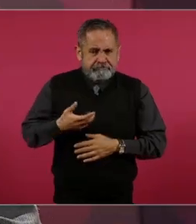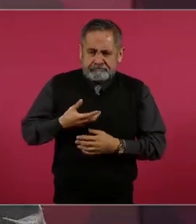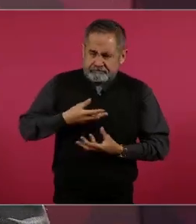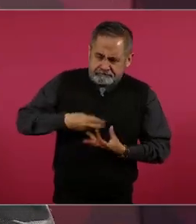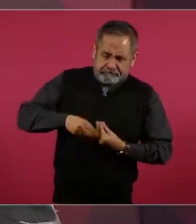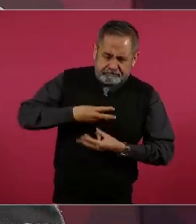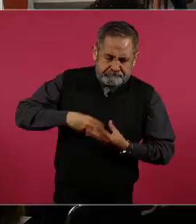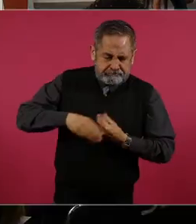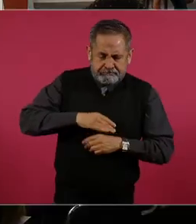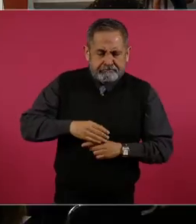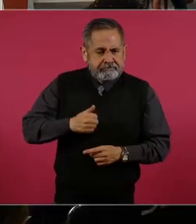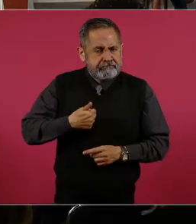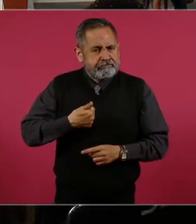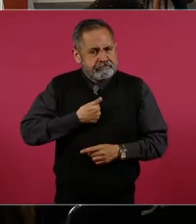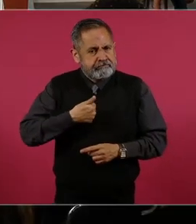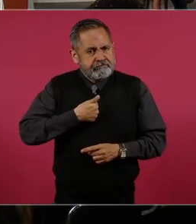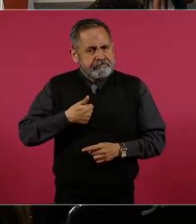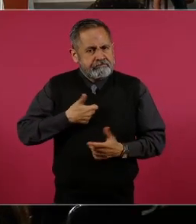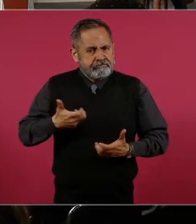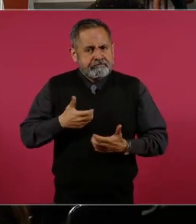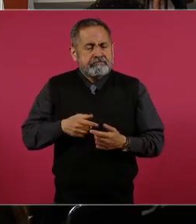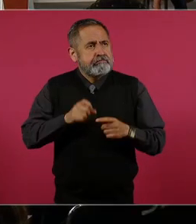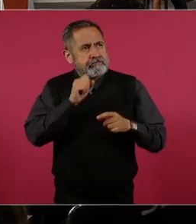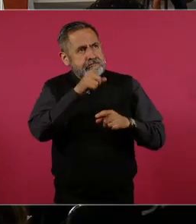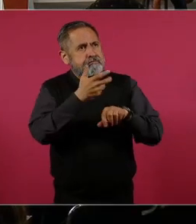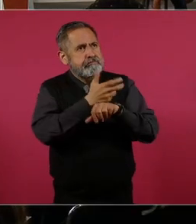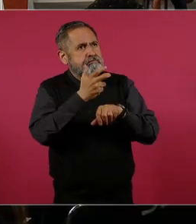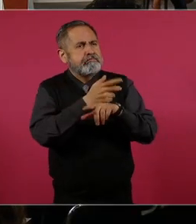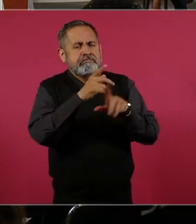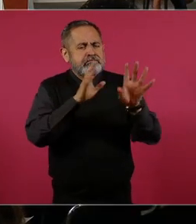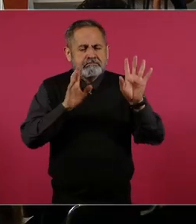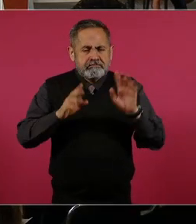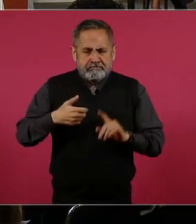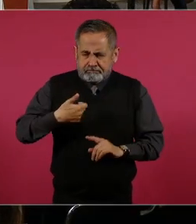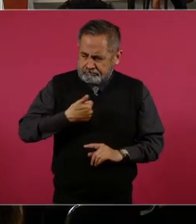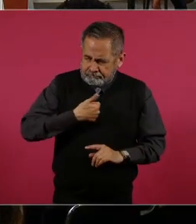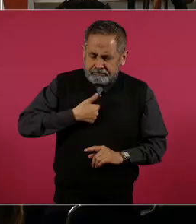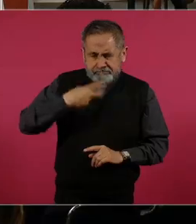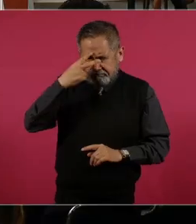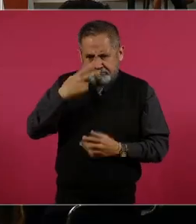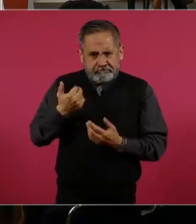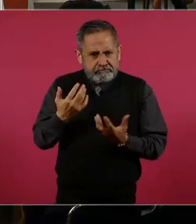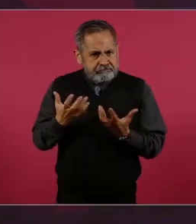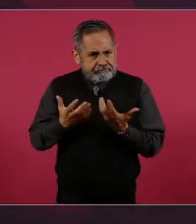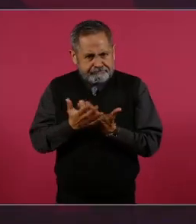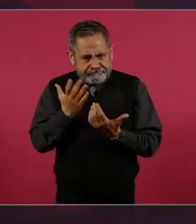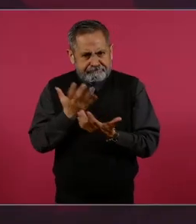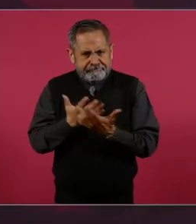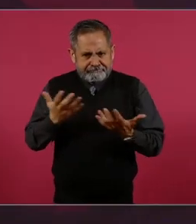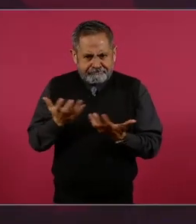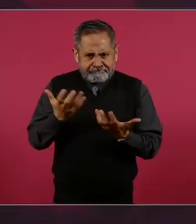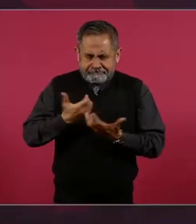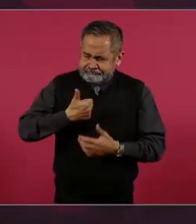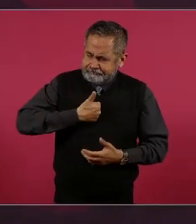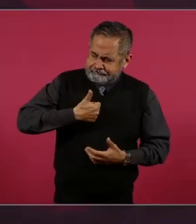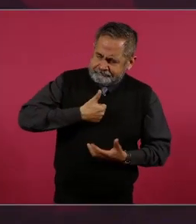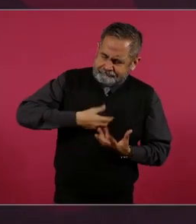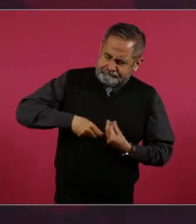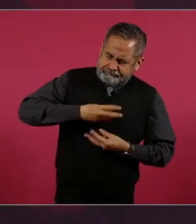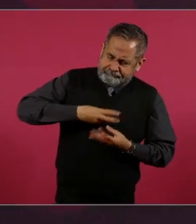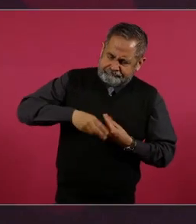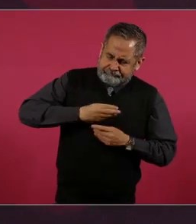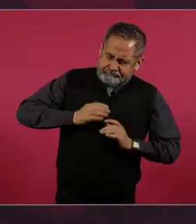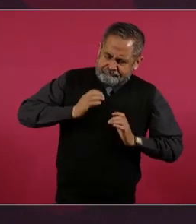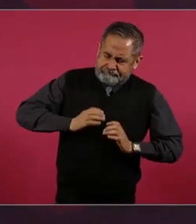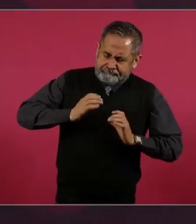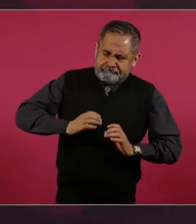lo hacen los estadounidenses, todos, así también México tiene que cuidar